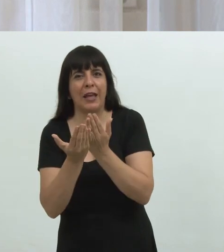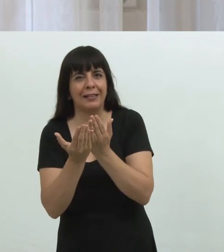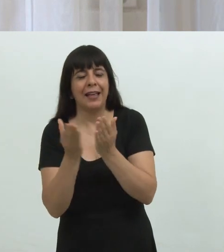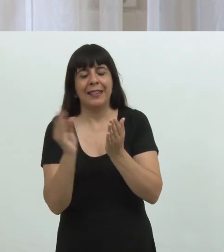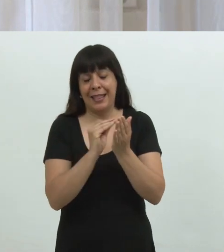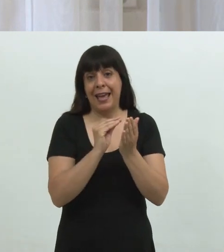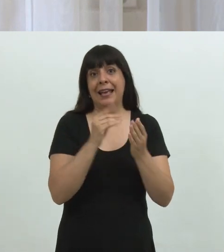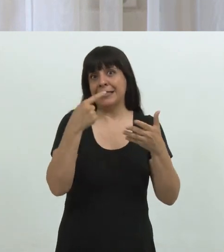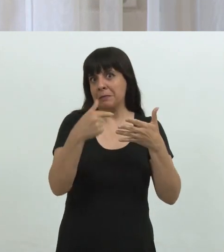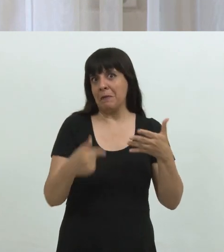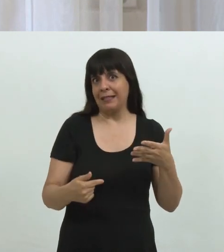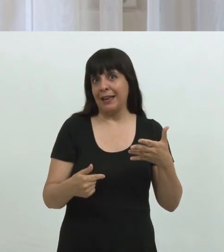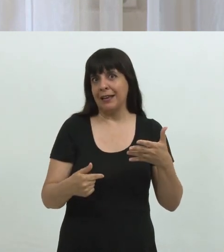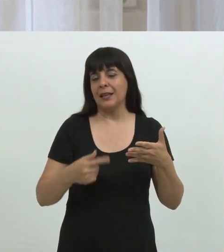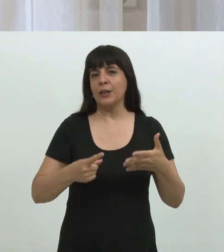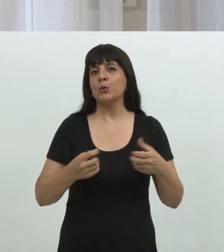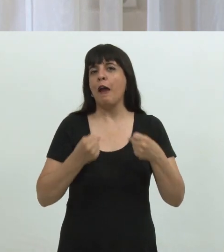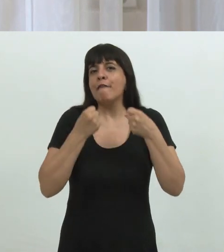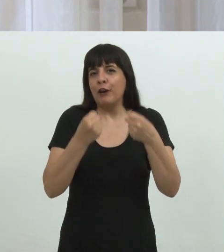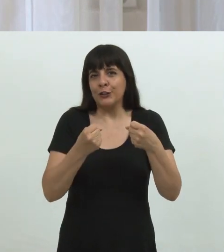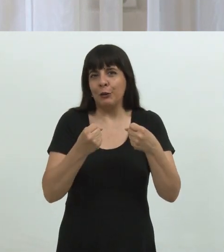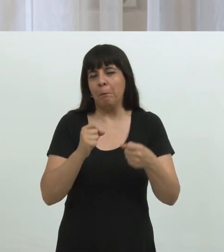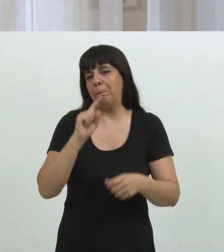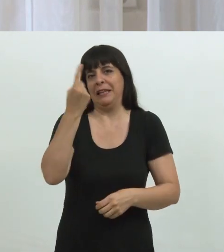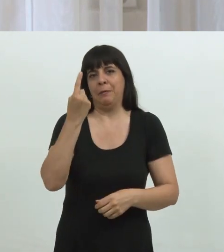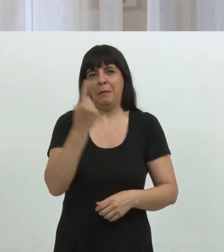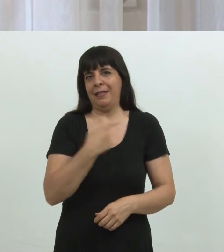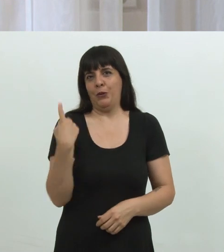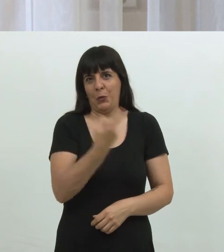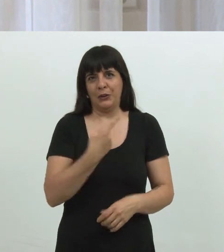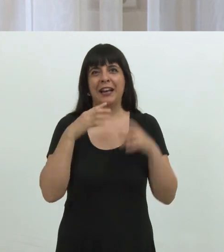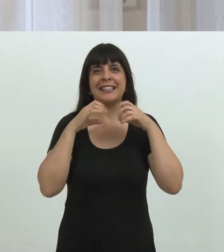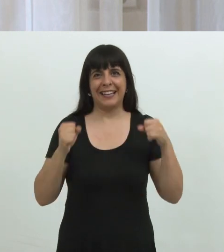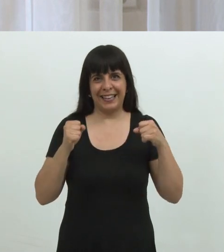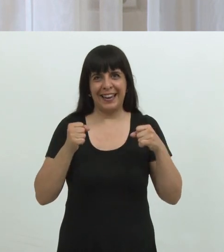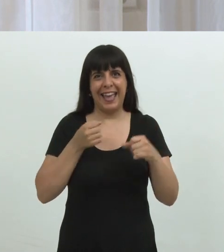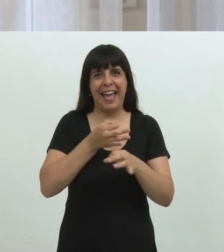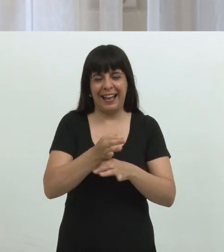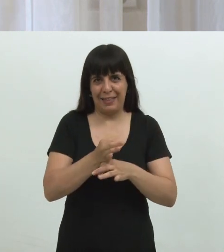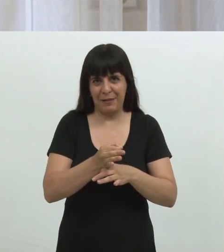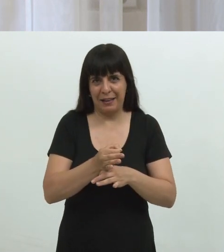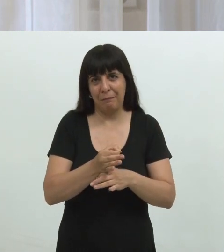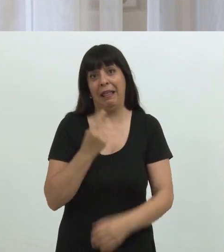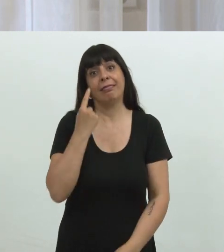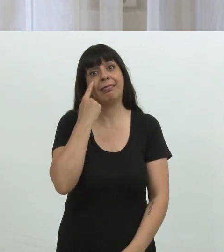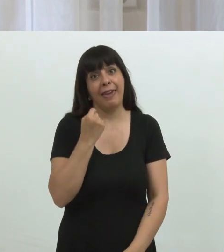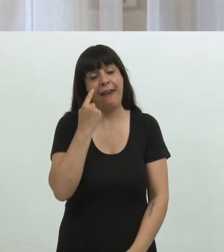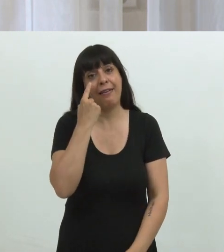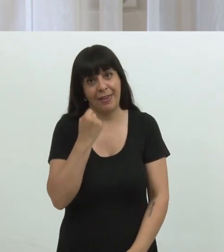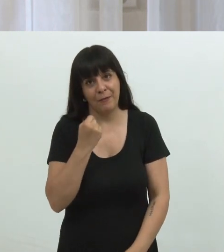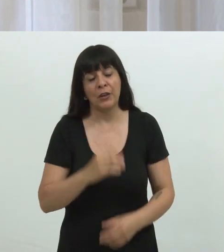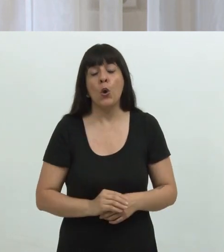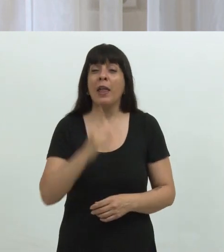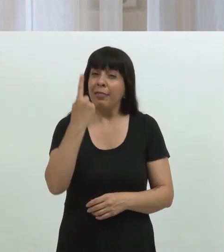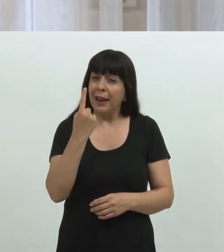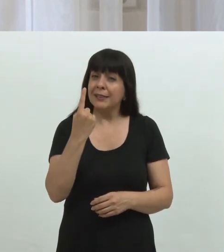materias, es un esfuerzo y un trabajo que principalmente desde la Secretaría Académica gestionamos día a día. Y una de las tareas centrales también de